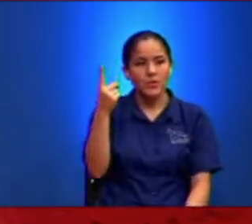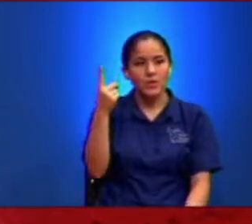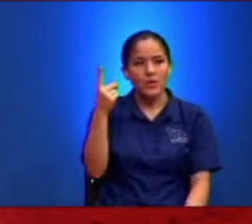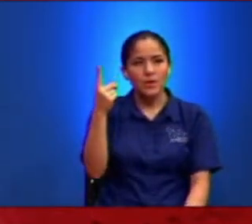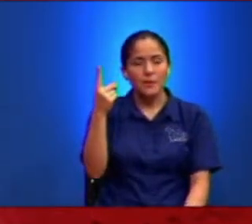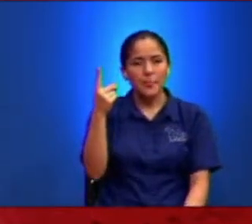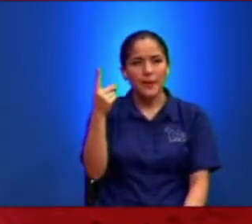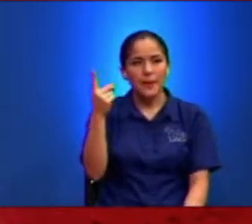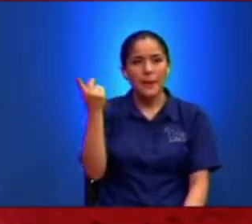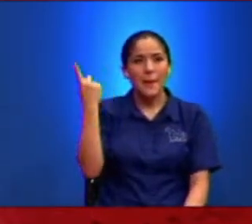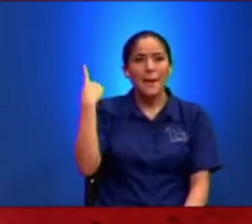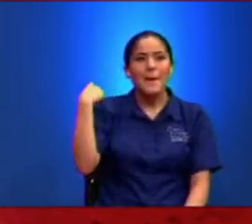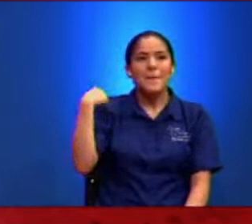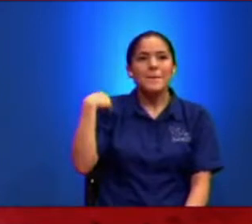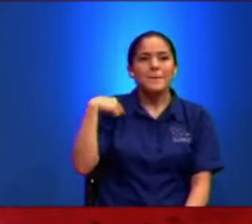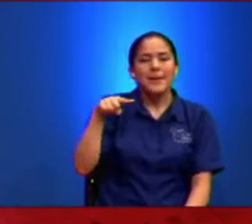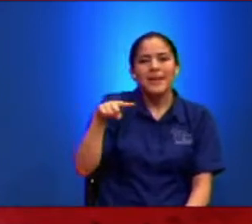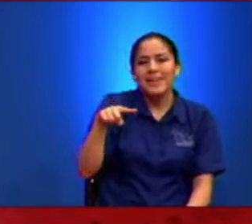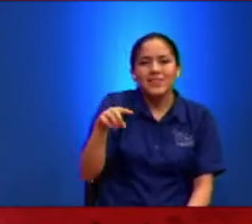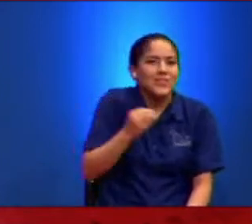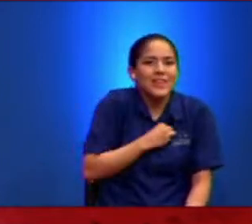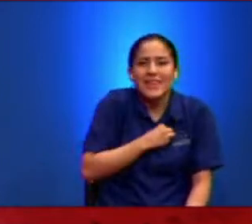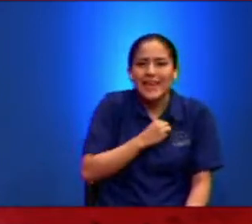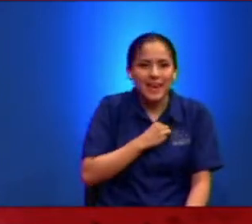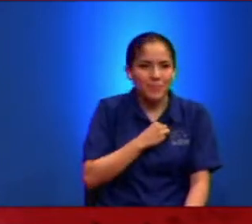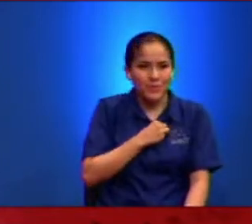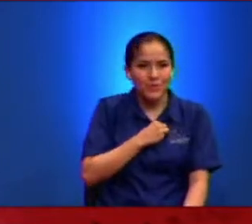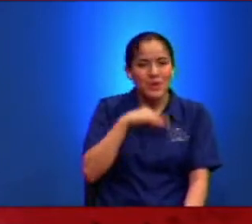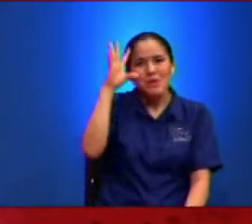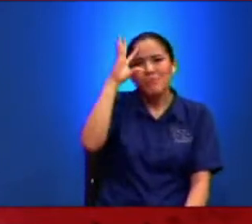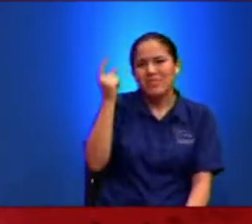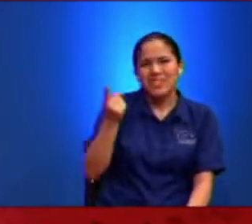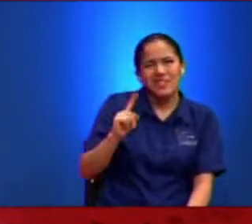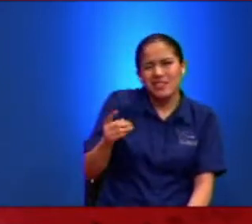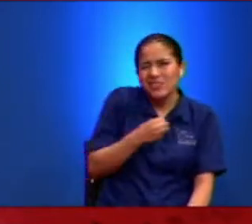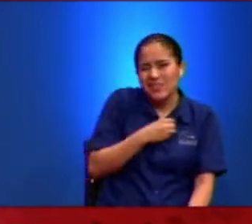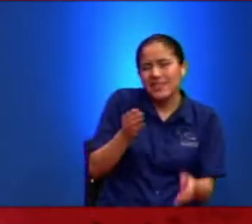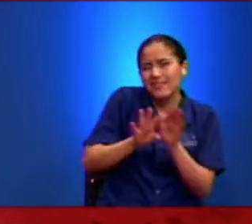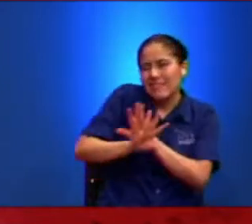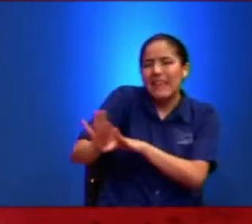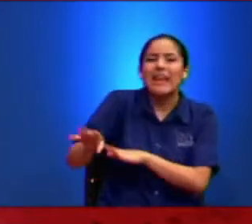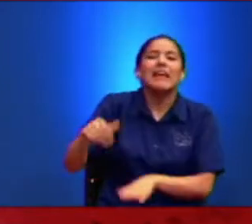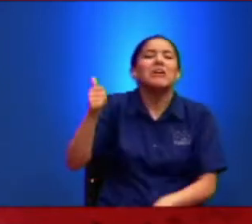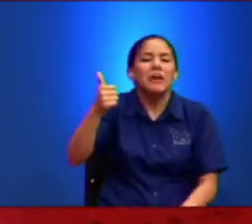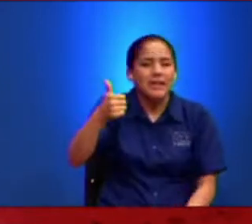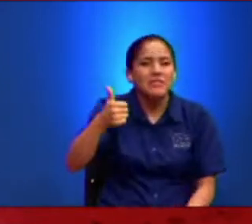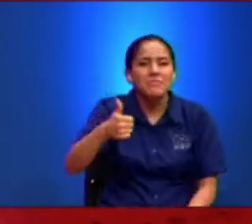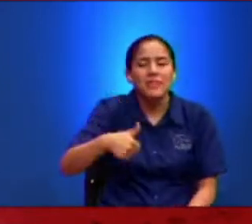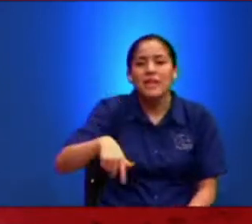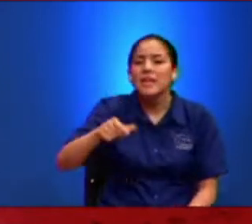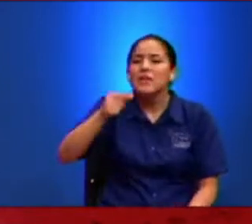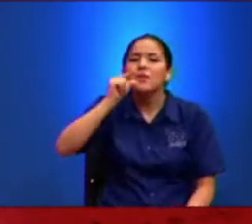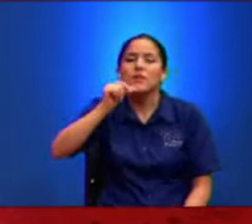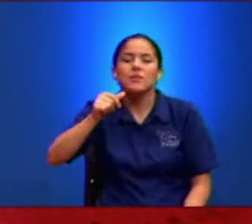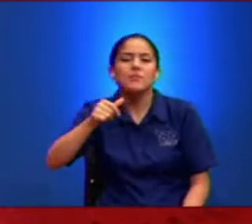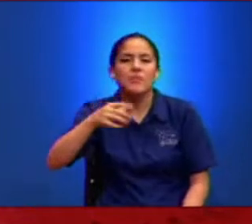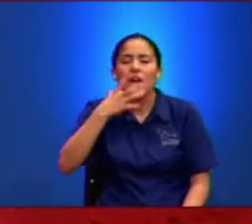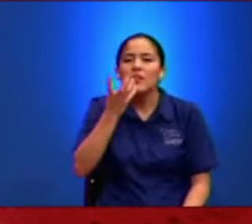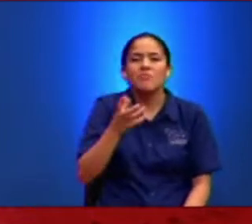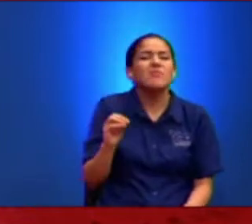Lleguemos Mire Para los que estemos Interesados pues Porque el que no Este interesado Dice Ah bueno Deme la santa cena Que es lo que hay que hacer